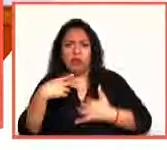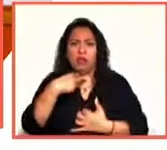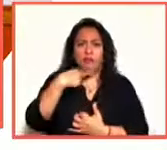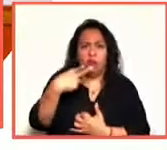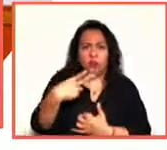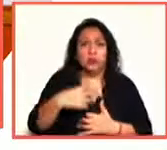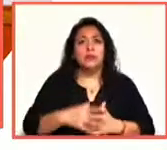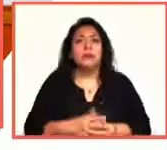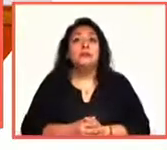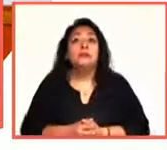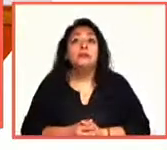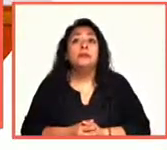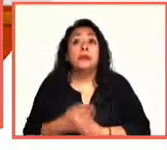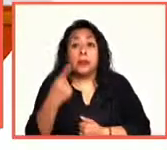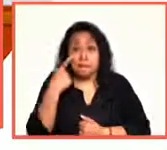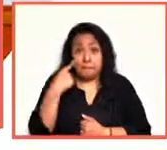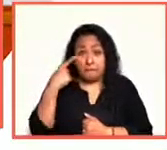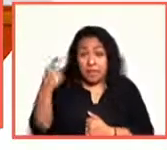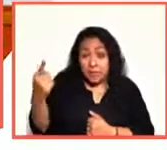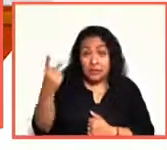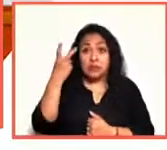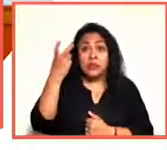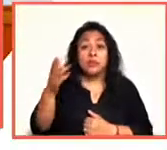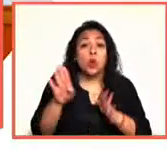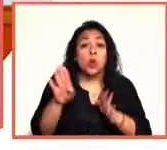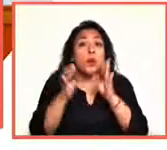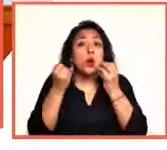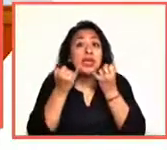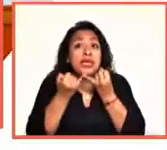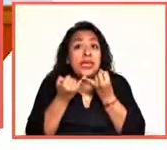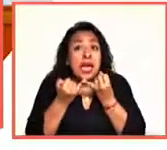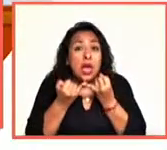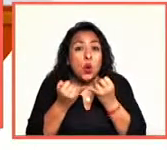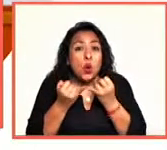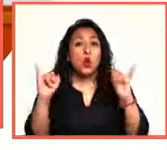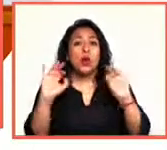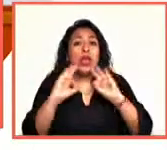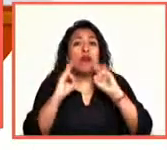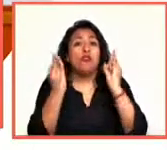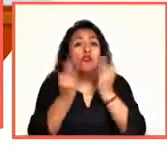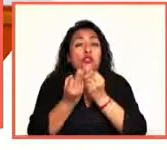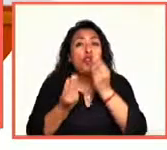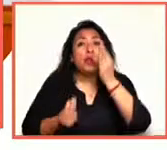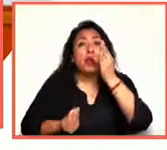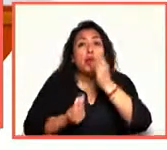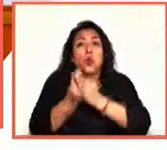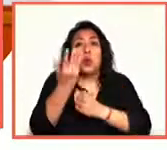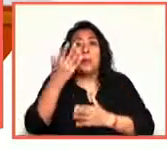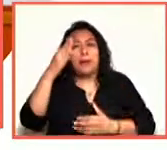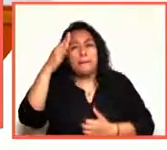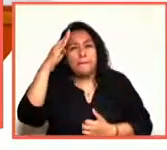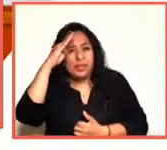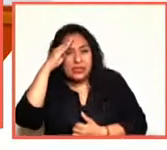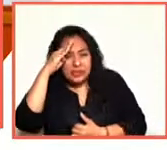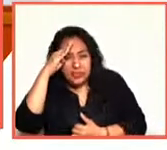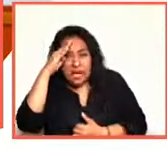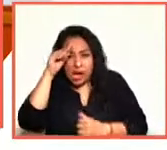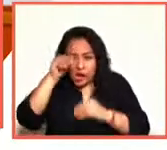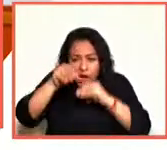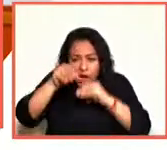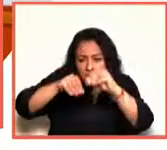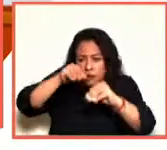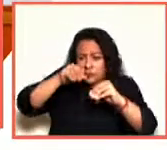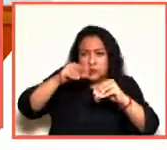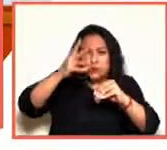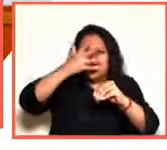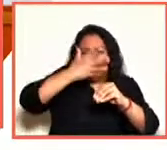Y lo que ves es la inauguración de una nueva forma de pensar lo estético porque está